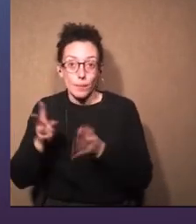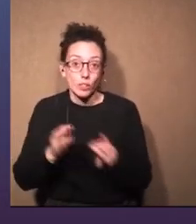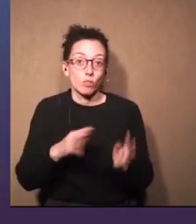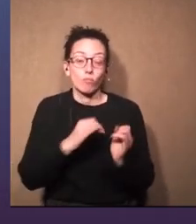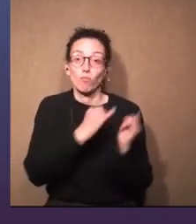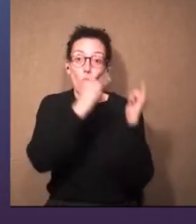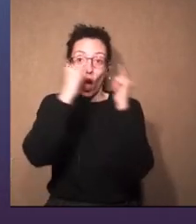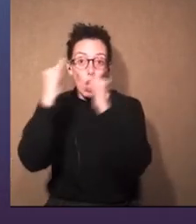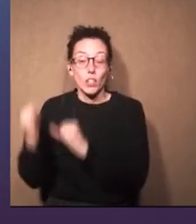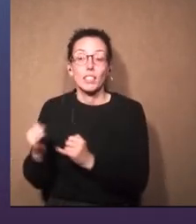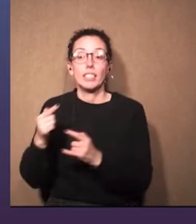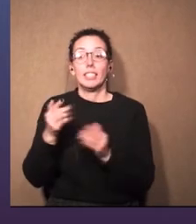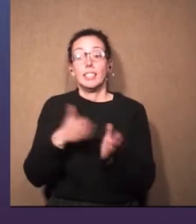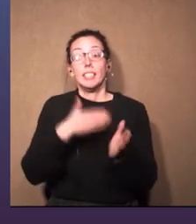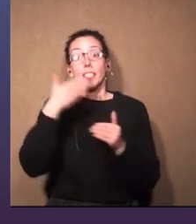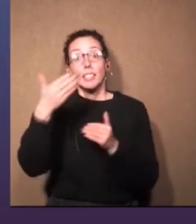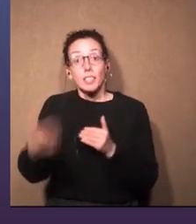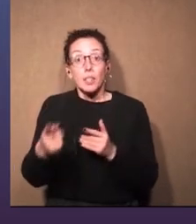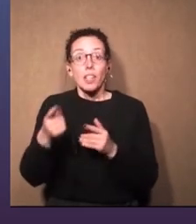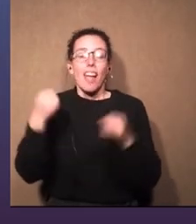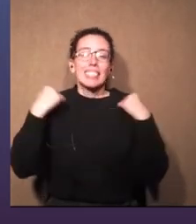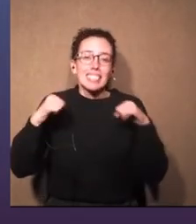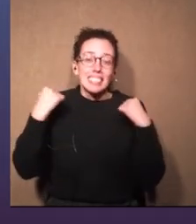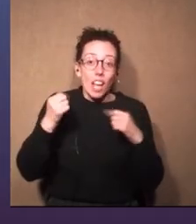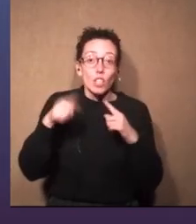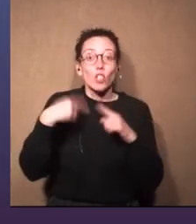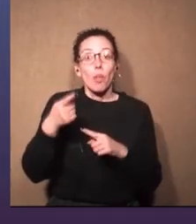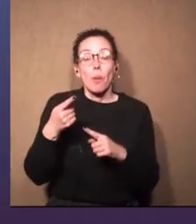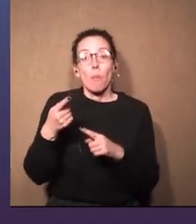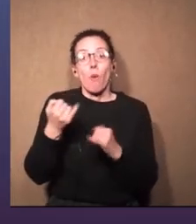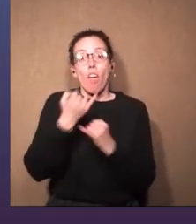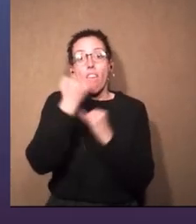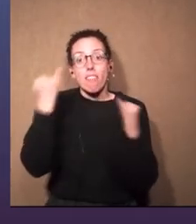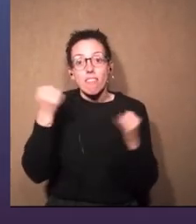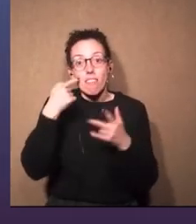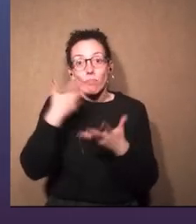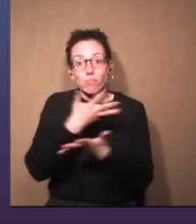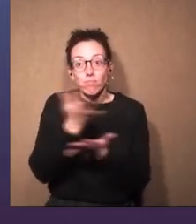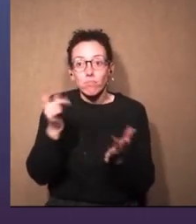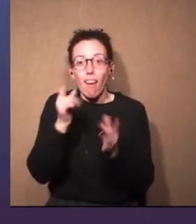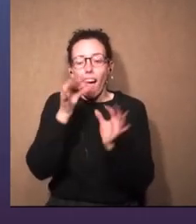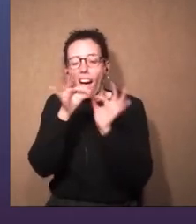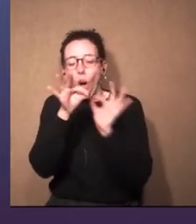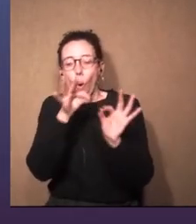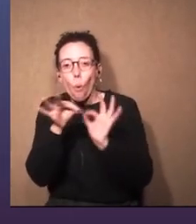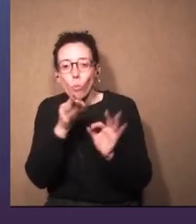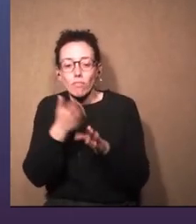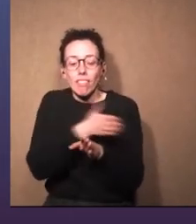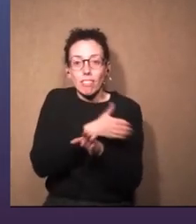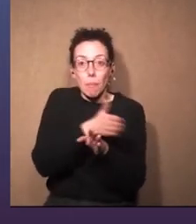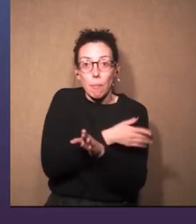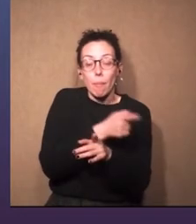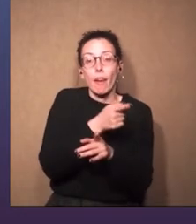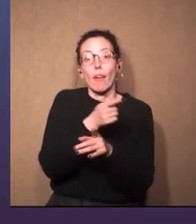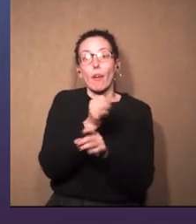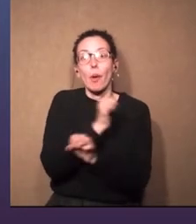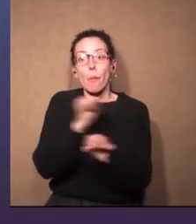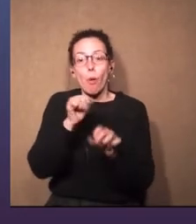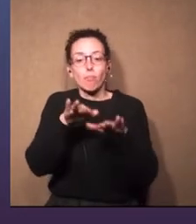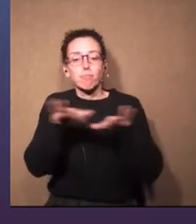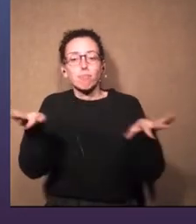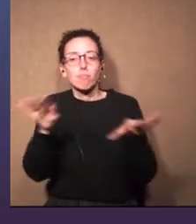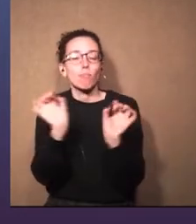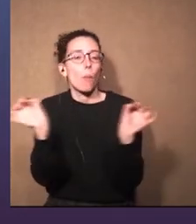de maquinaria. Más adelante, con los ensayos y las funciones, los ajustes, comienzan desde temprano para dejar